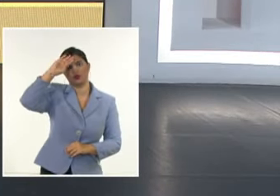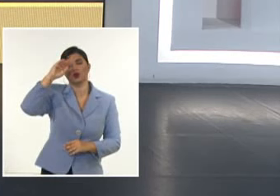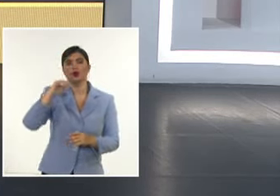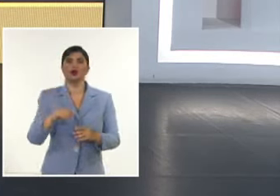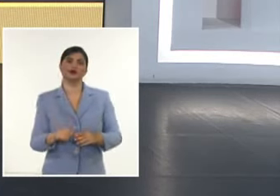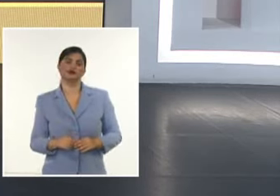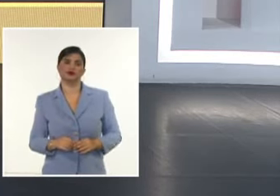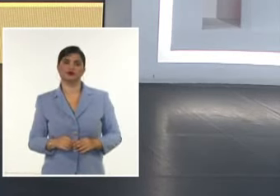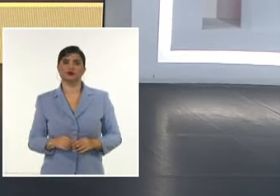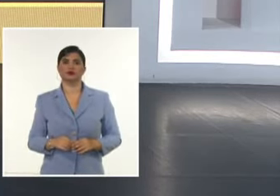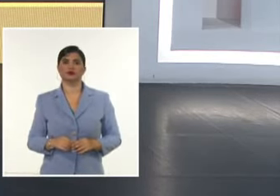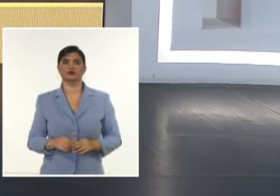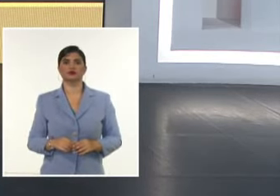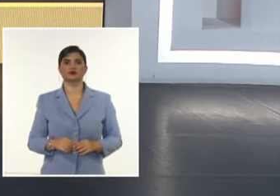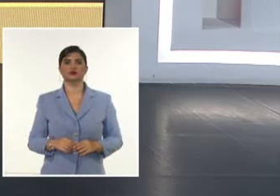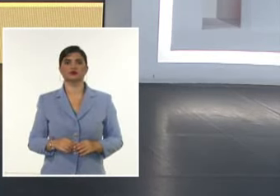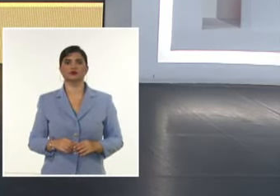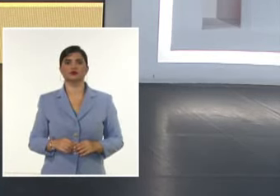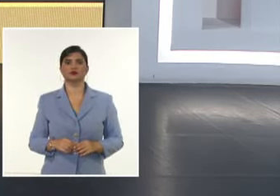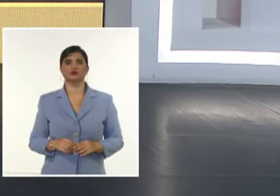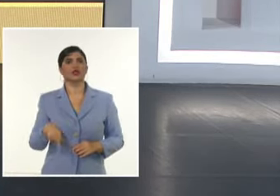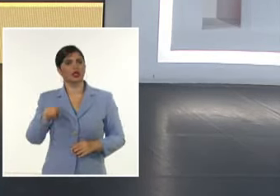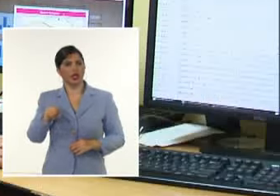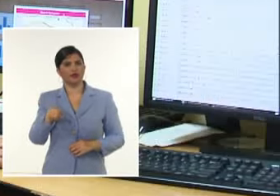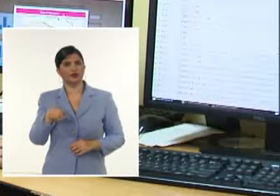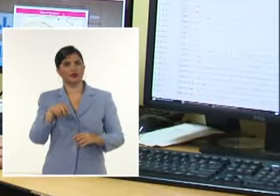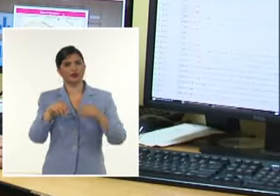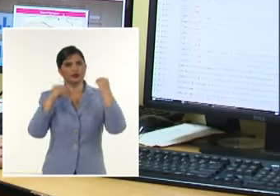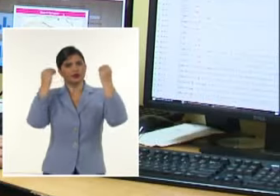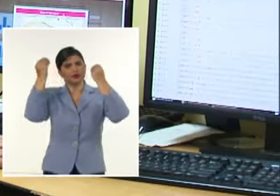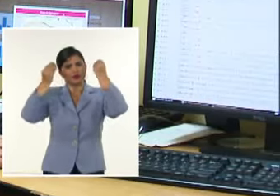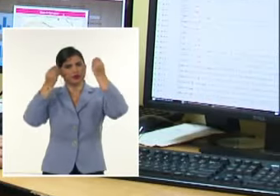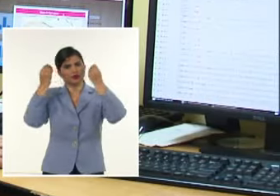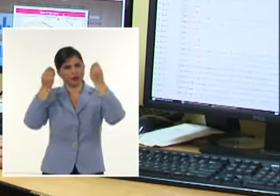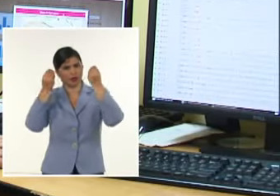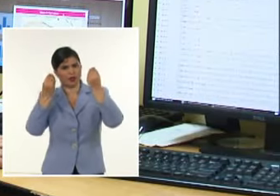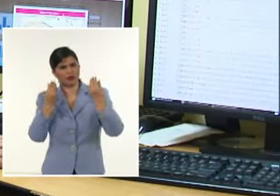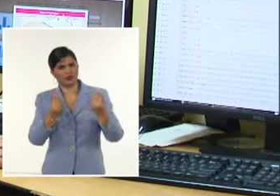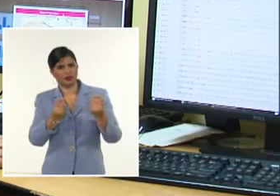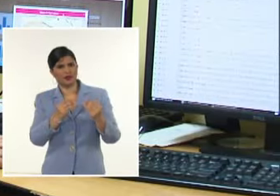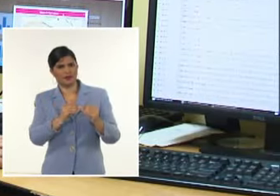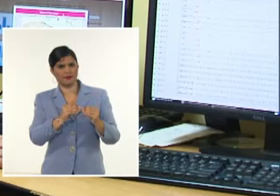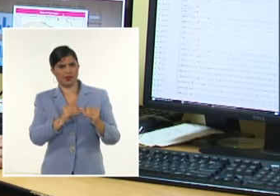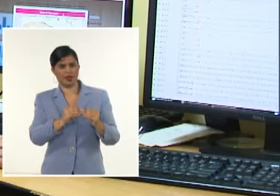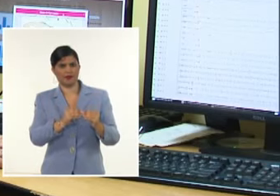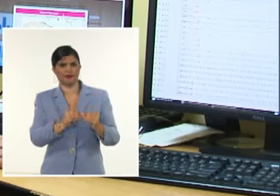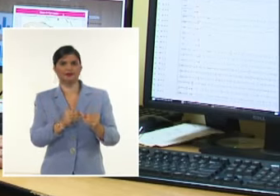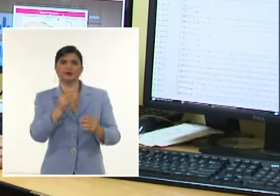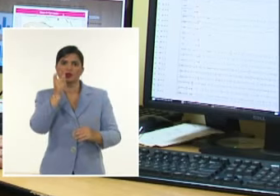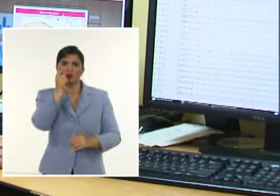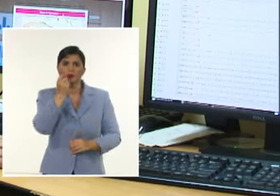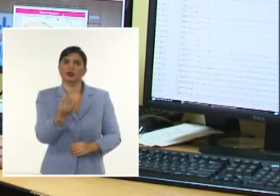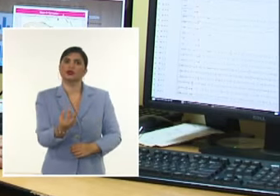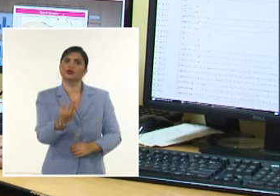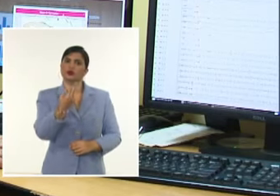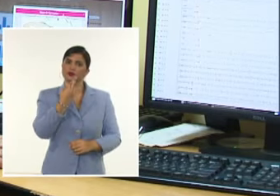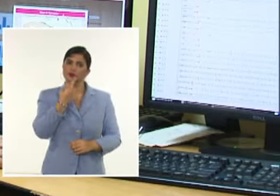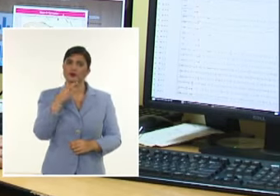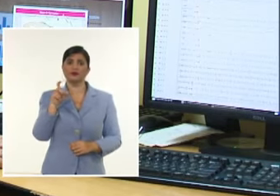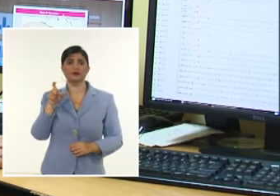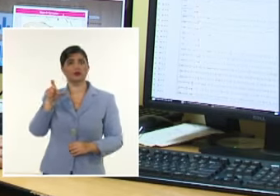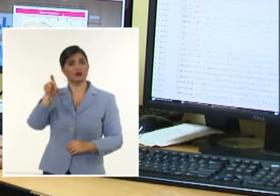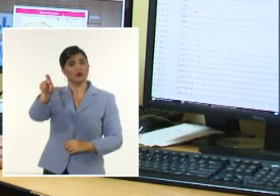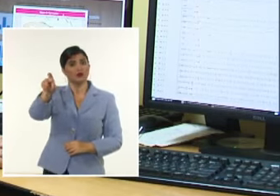ustedes les llaman ¿Es como para preocuparse? Si Como usted dice En los últimos años Se han registrado Diferentes